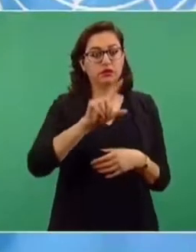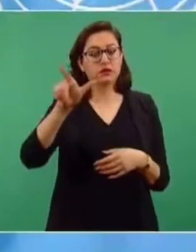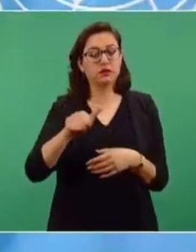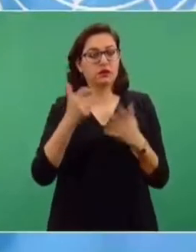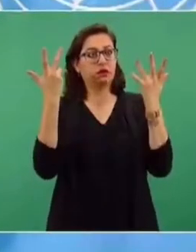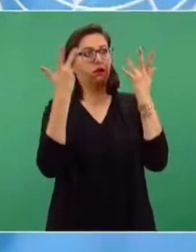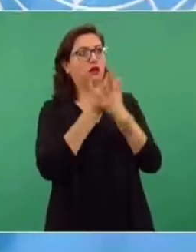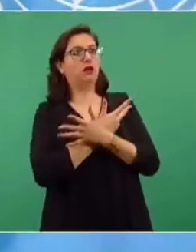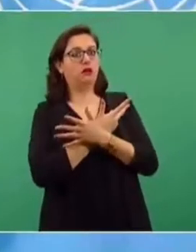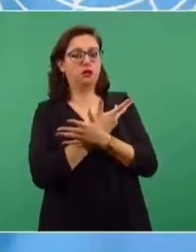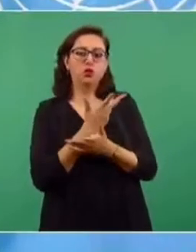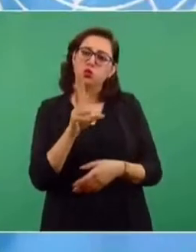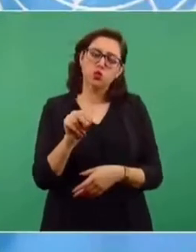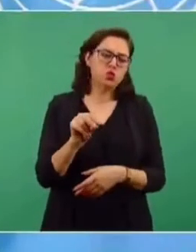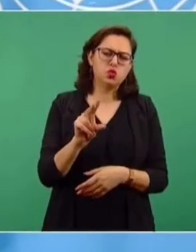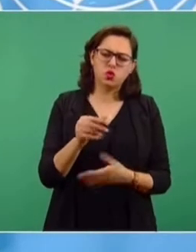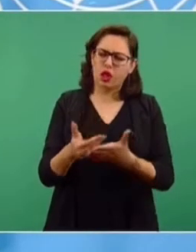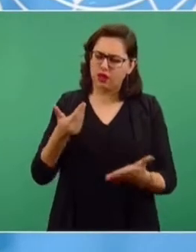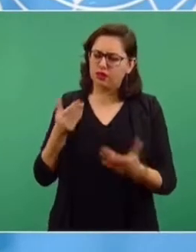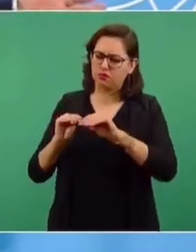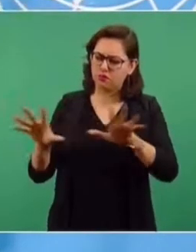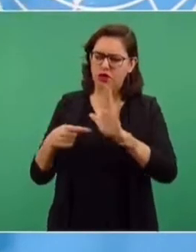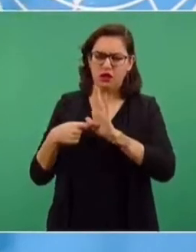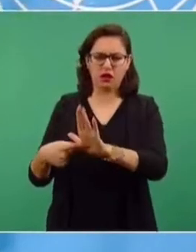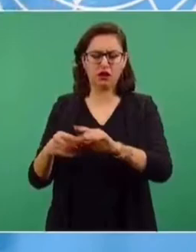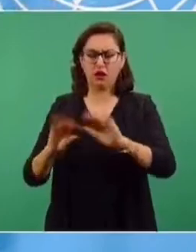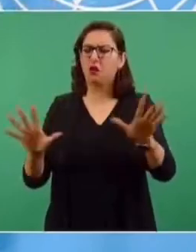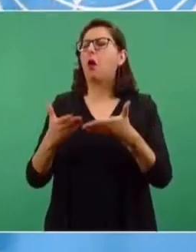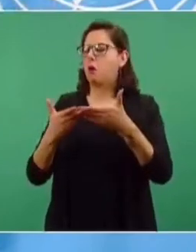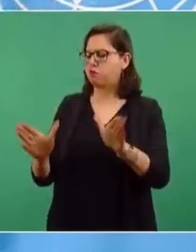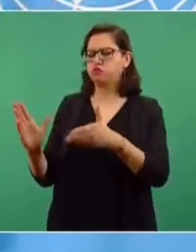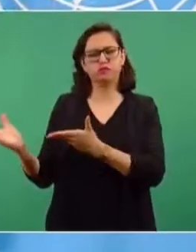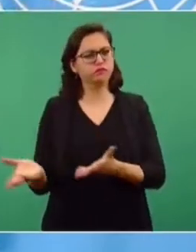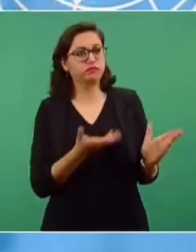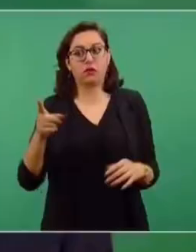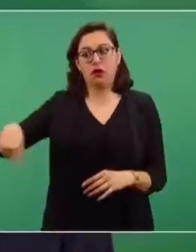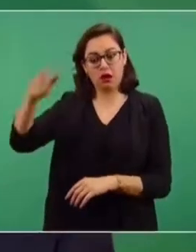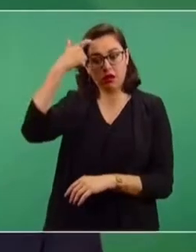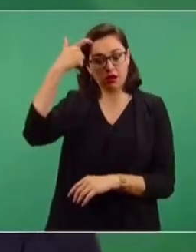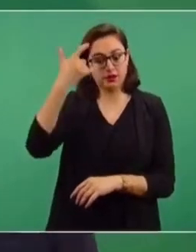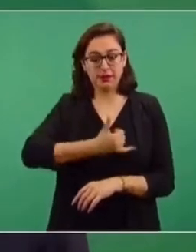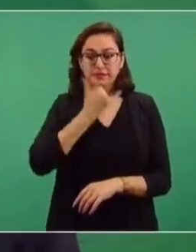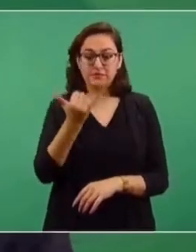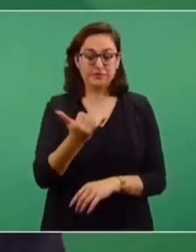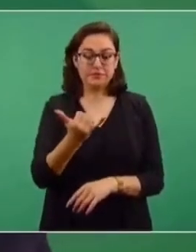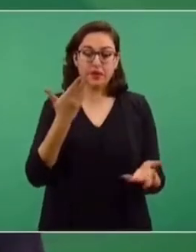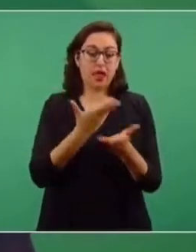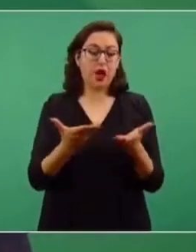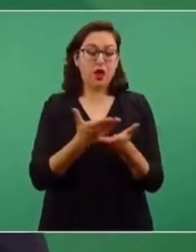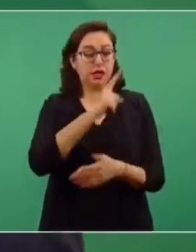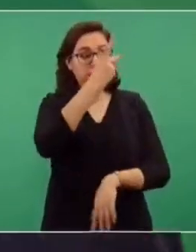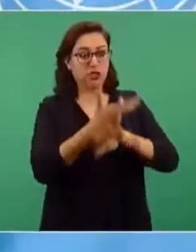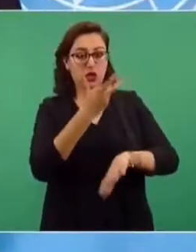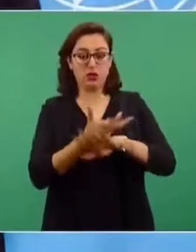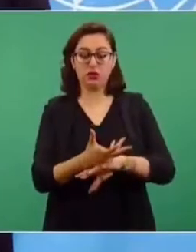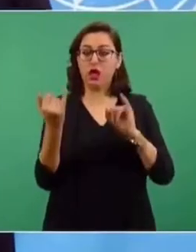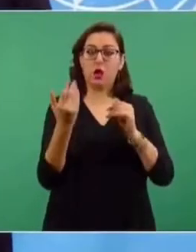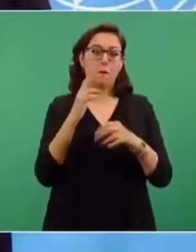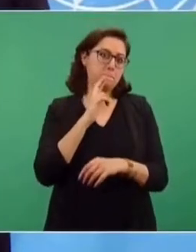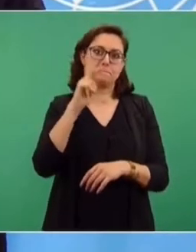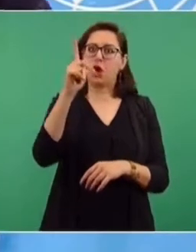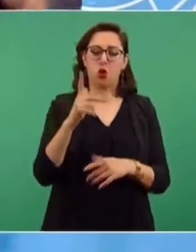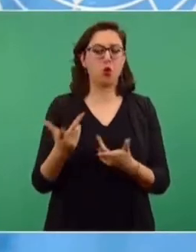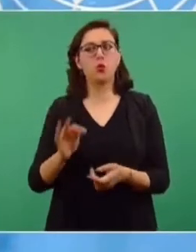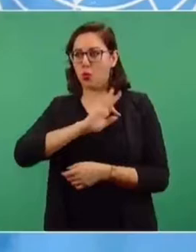la idea de que están abiertas las fronteras y de que ahora la política migratoria de Estados Unidos es mejor que la de antes